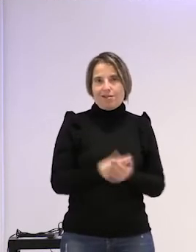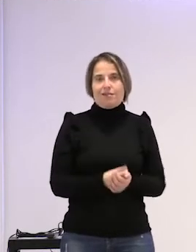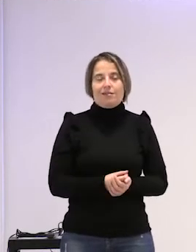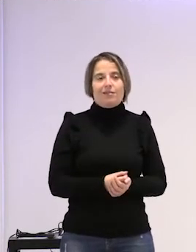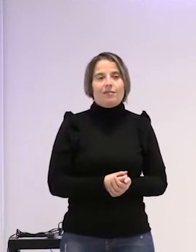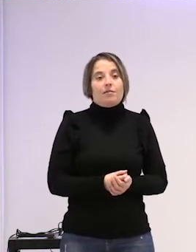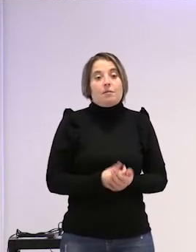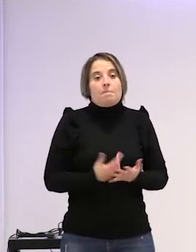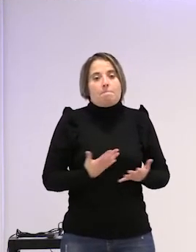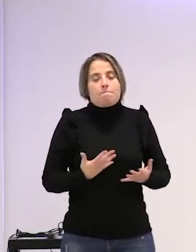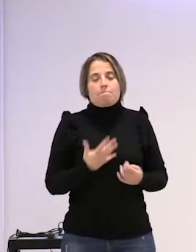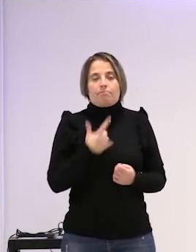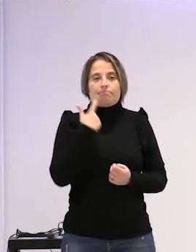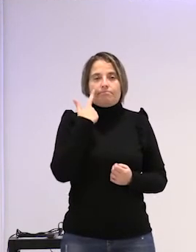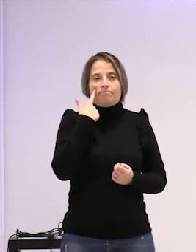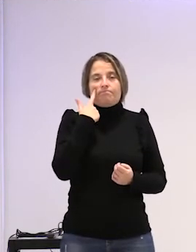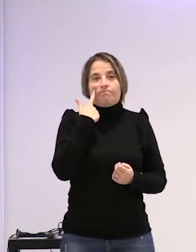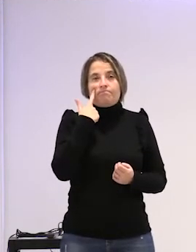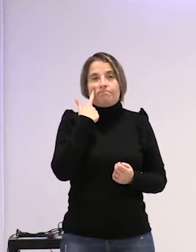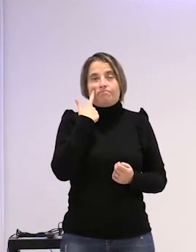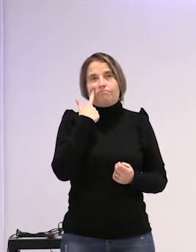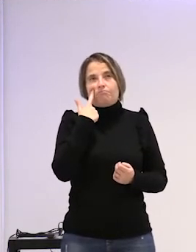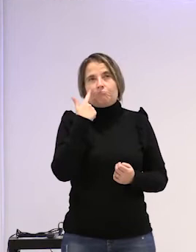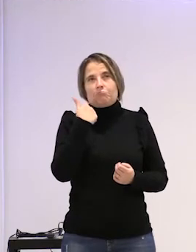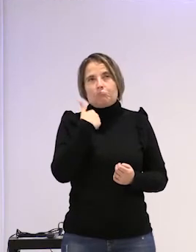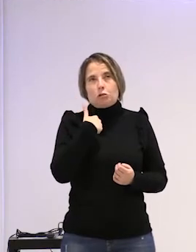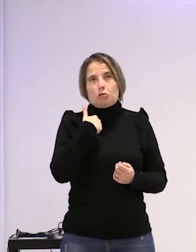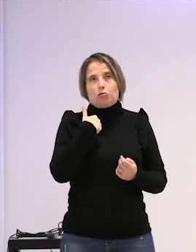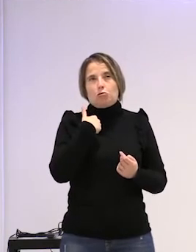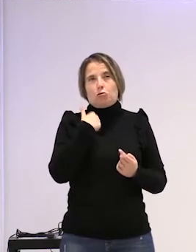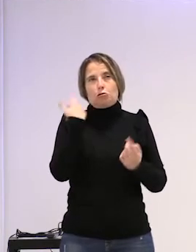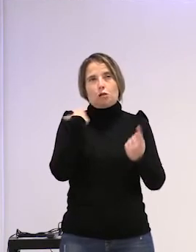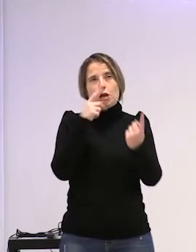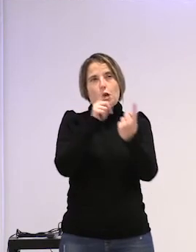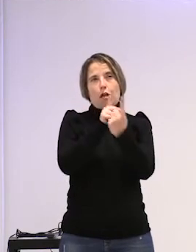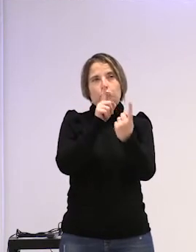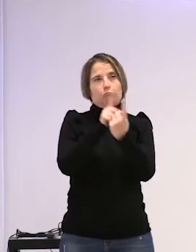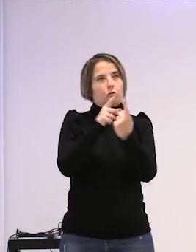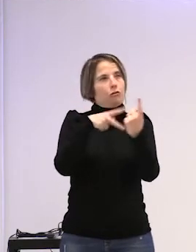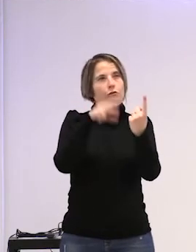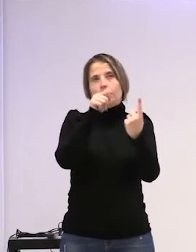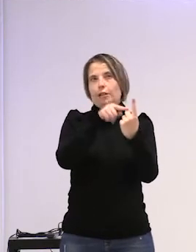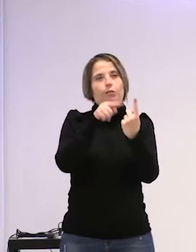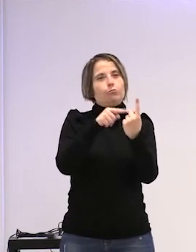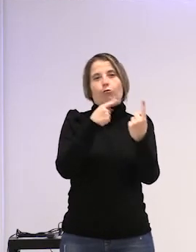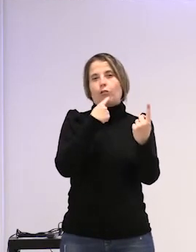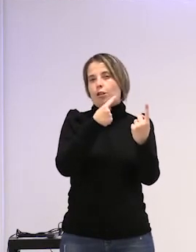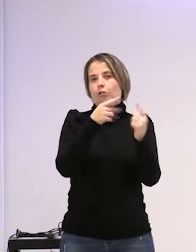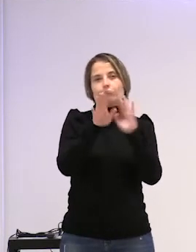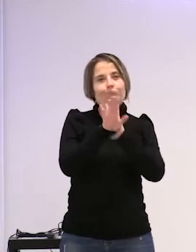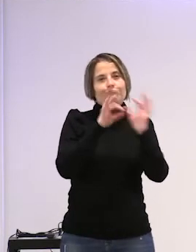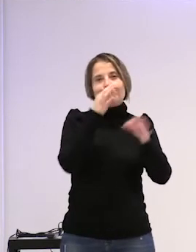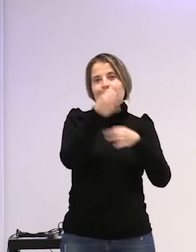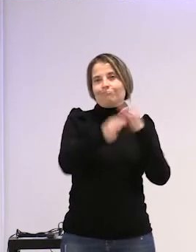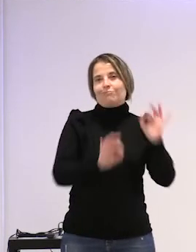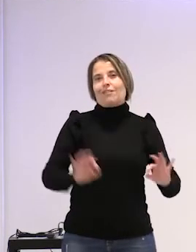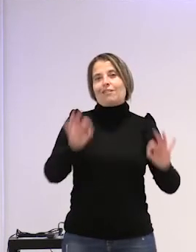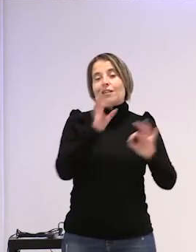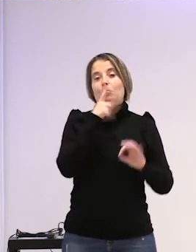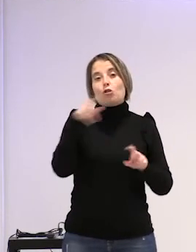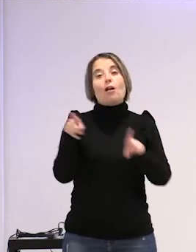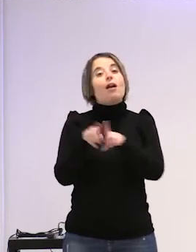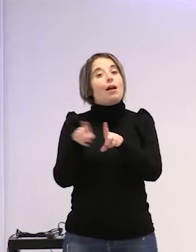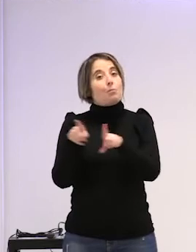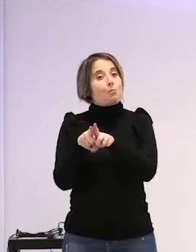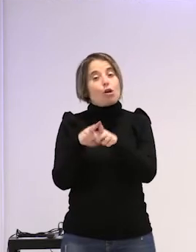Pero por lo menos hasta que yo la dejé de ver esto no sucedía porque sus